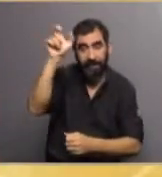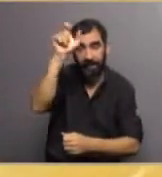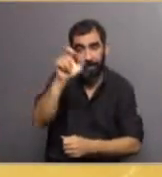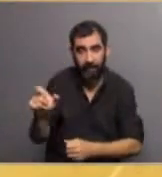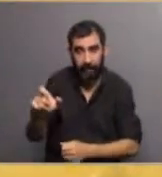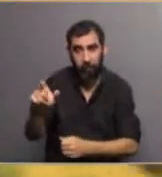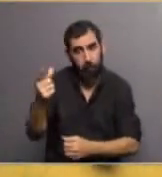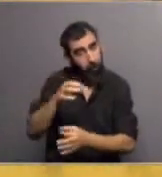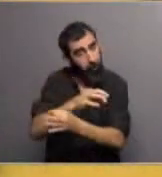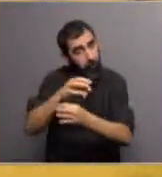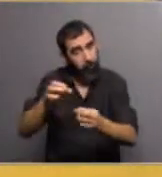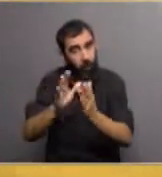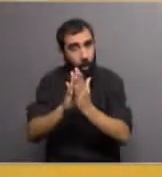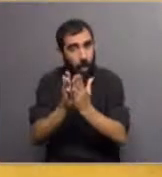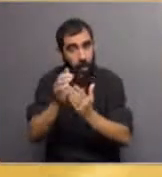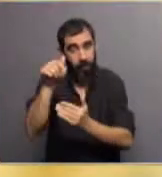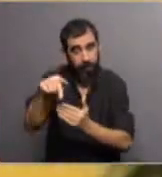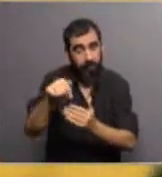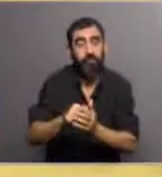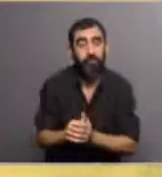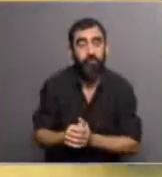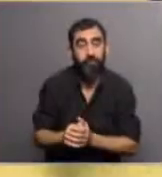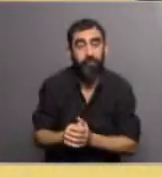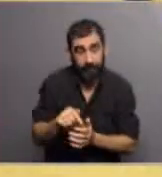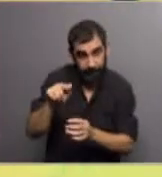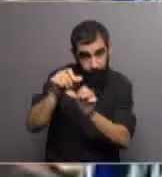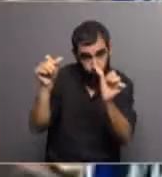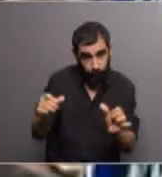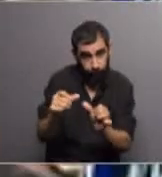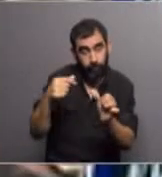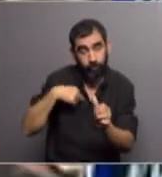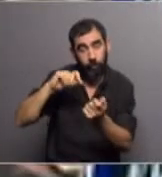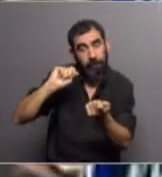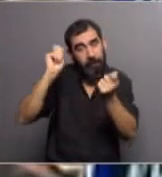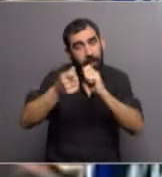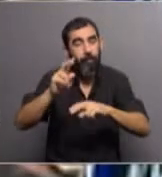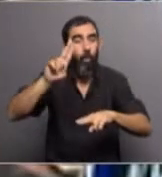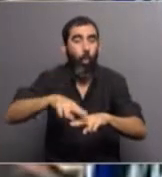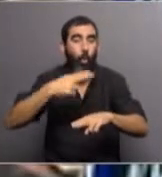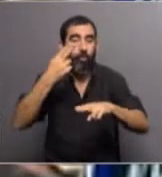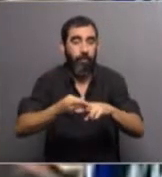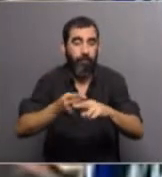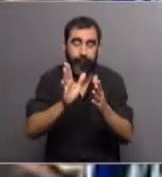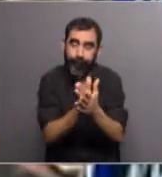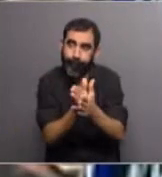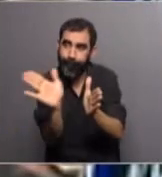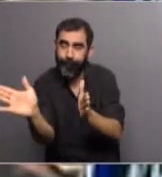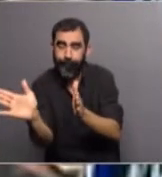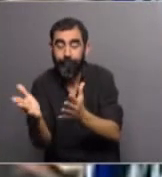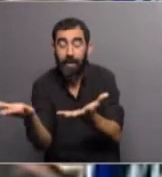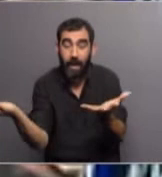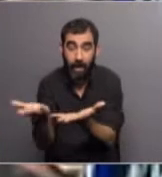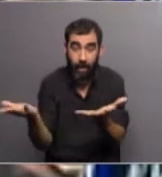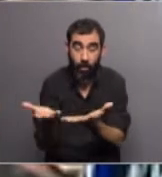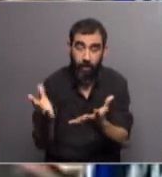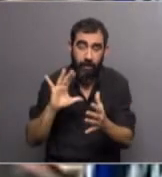tipo de libros. Y eso me llevó a cambiar otra vez de carrera, ponemoslo así, y ahora